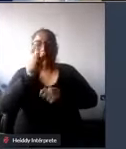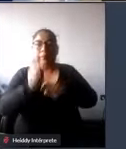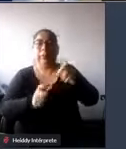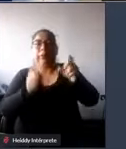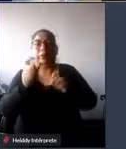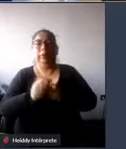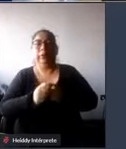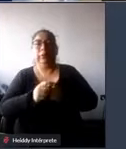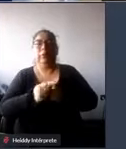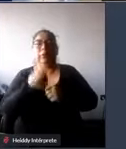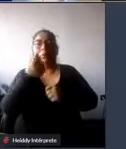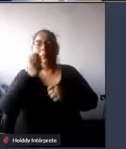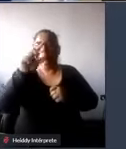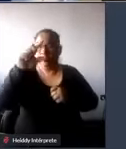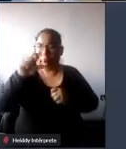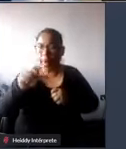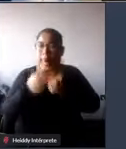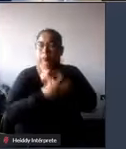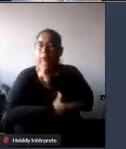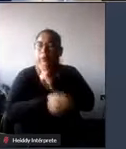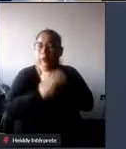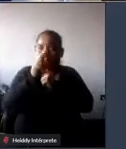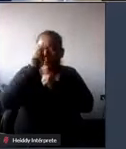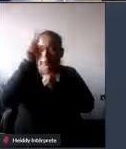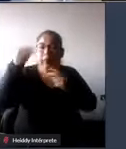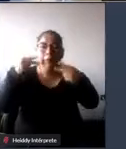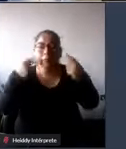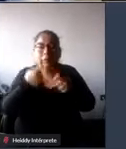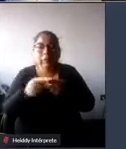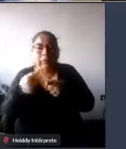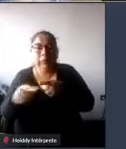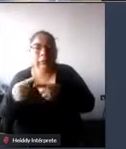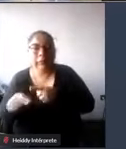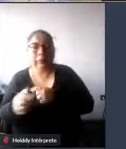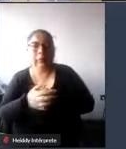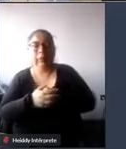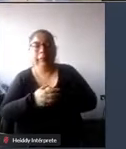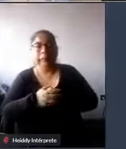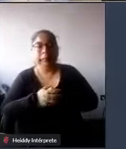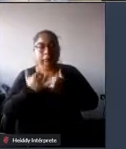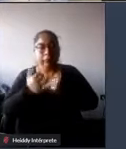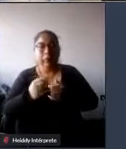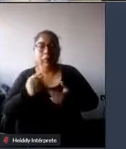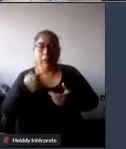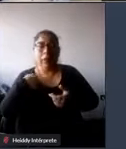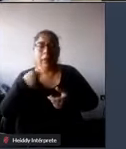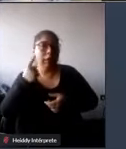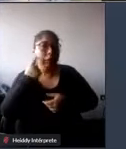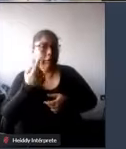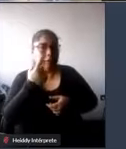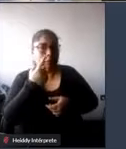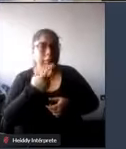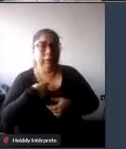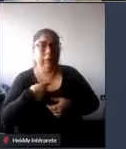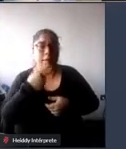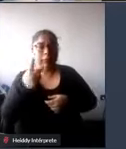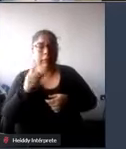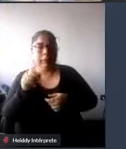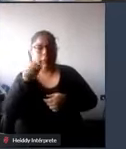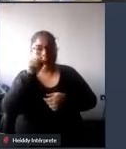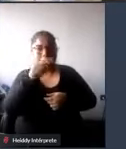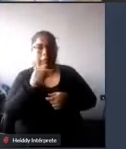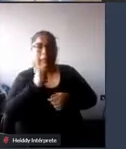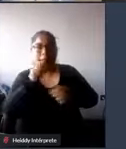menos ingresos indígenas migrantes entre otros en ese sentido cobra mayor significado